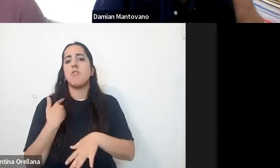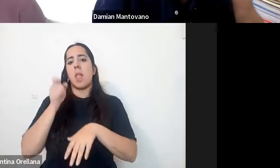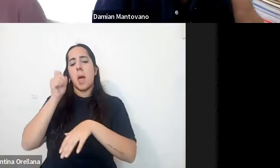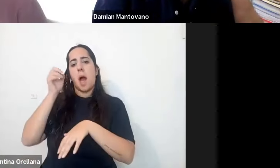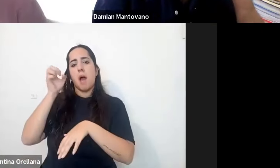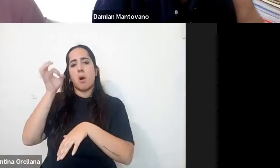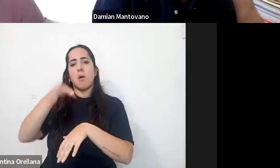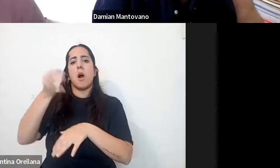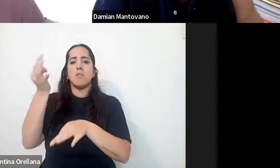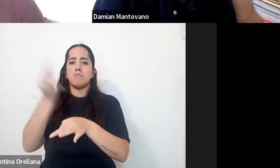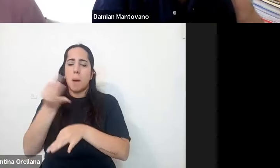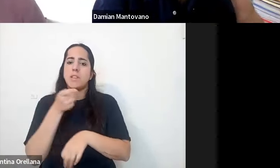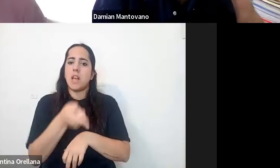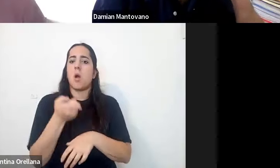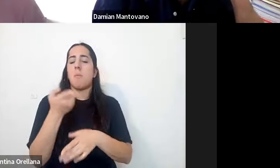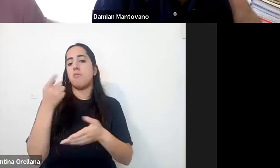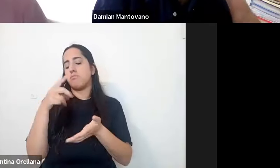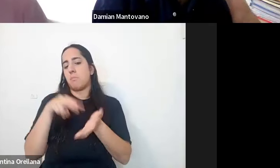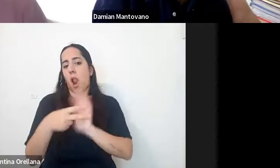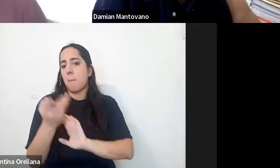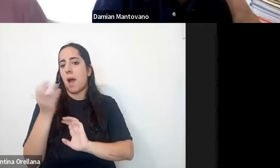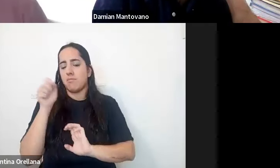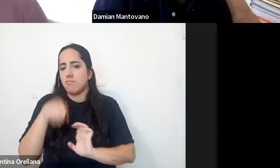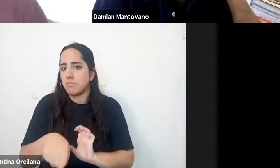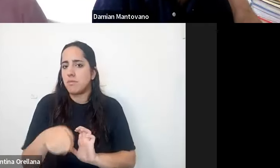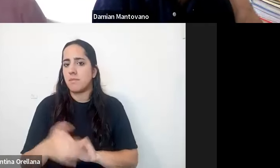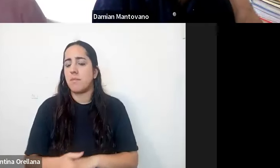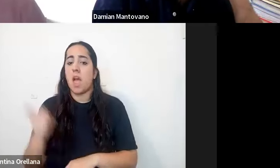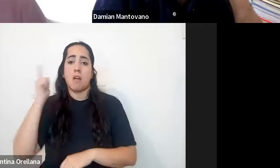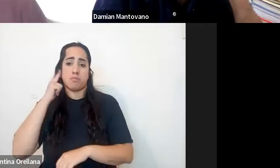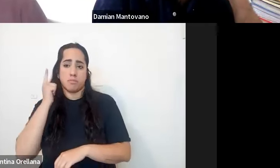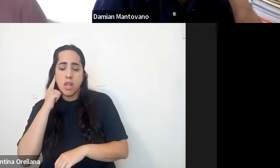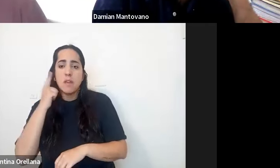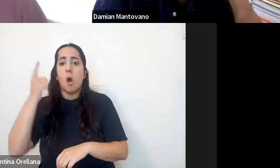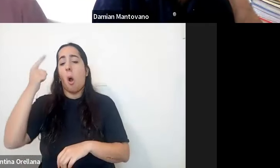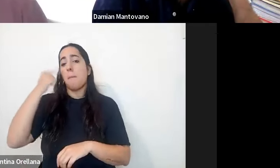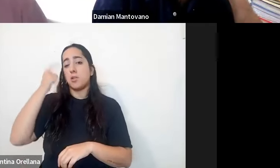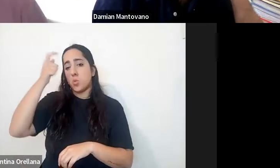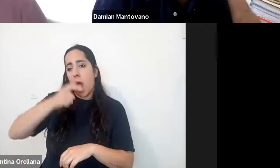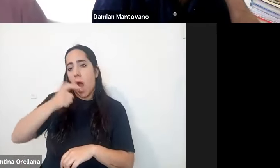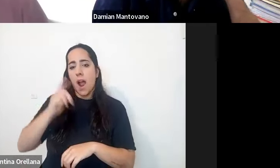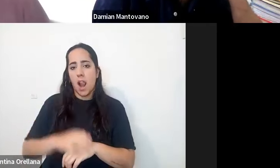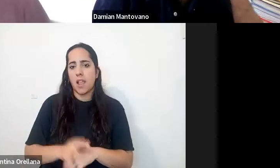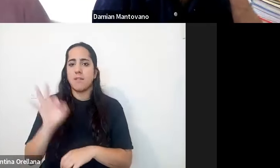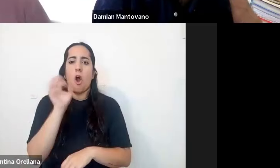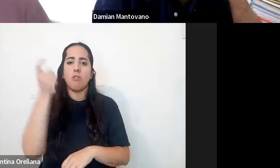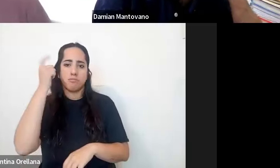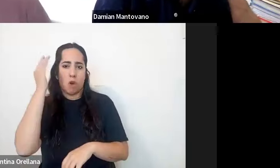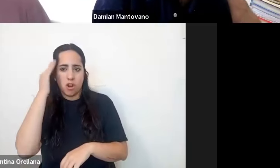en un trastorno en particular trastorno auditivo o visual o cognitiva